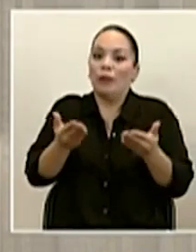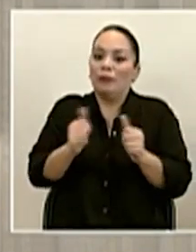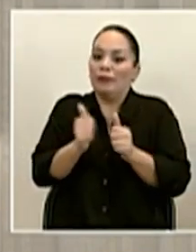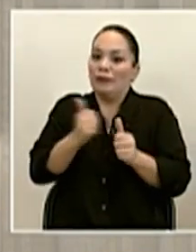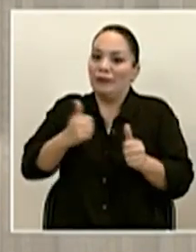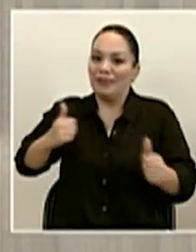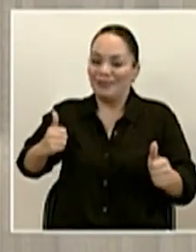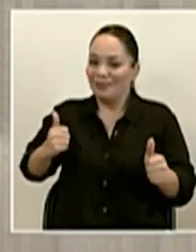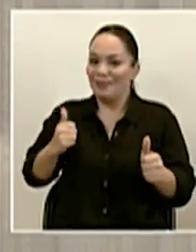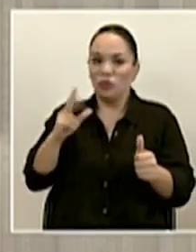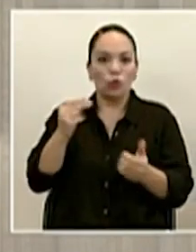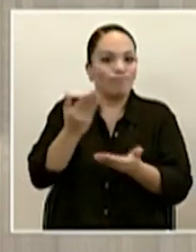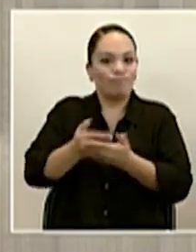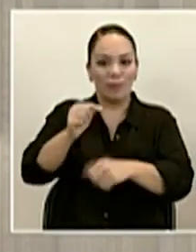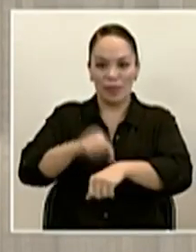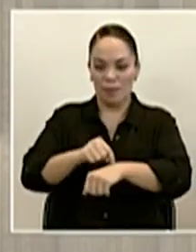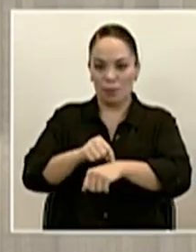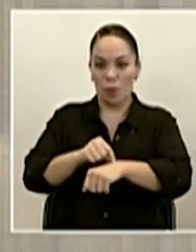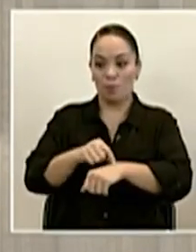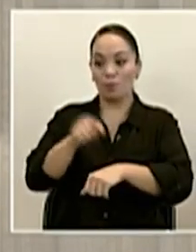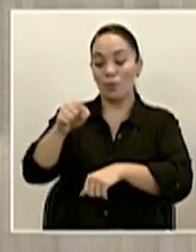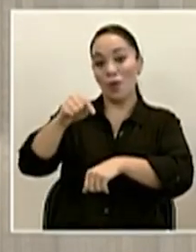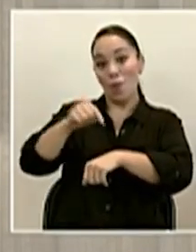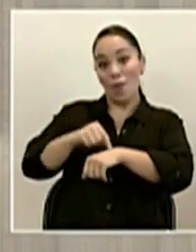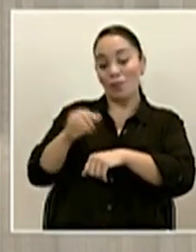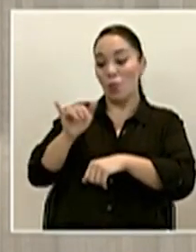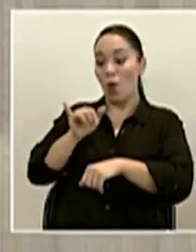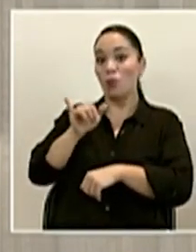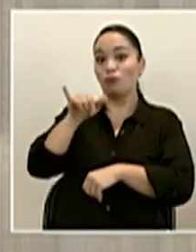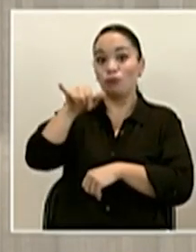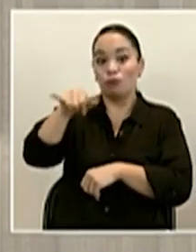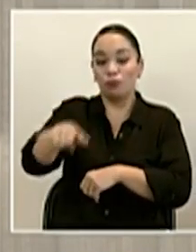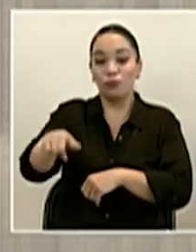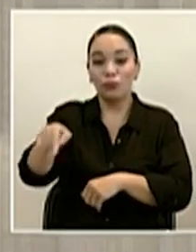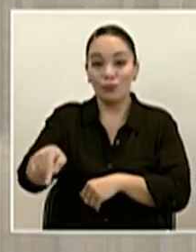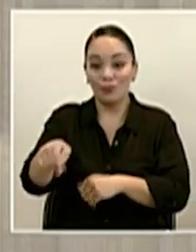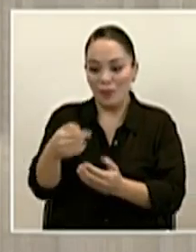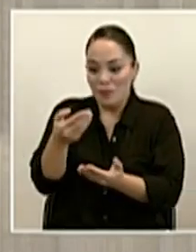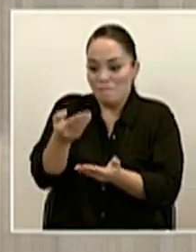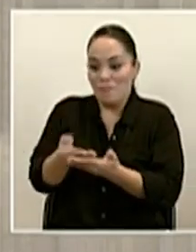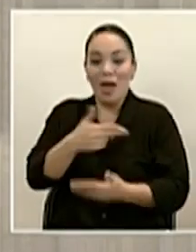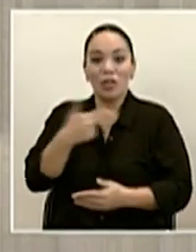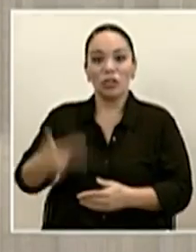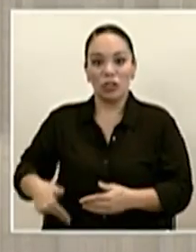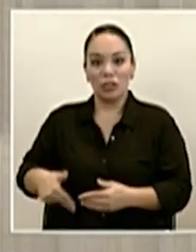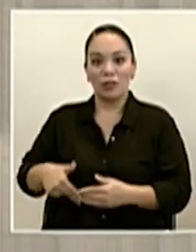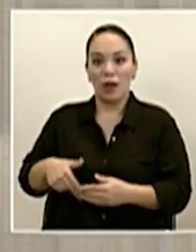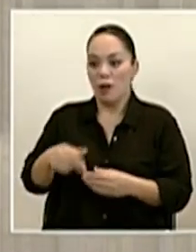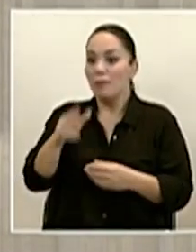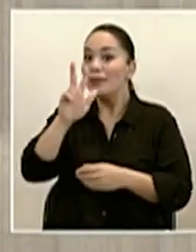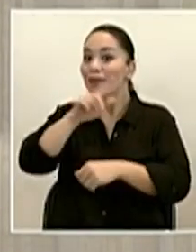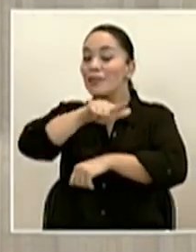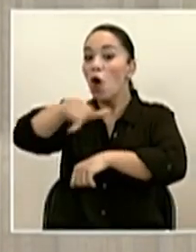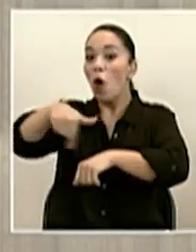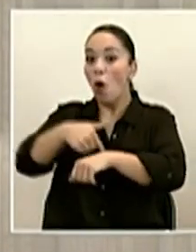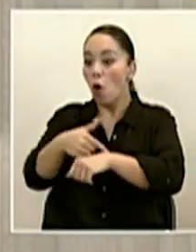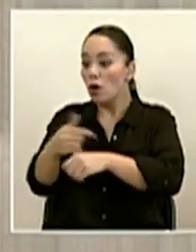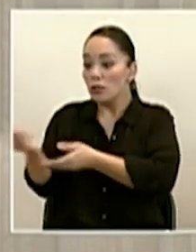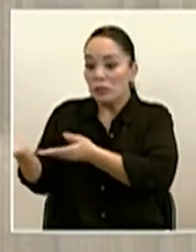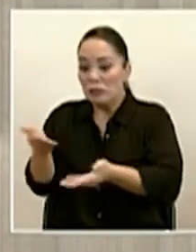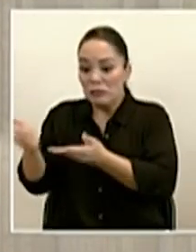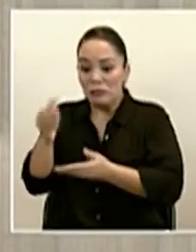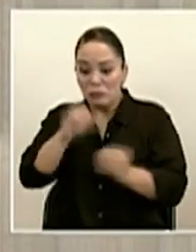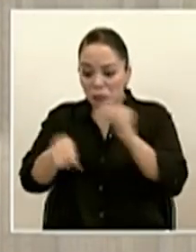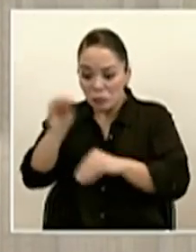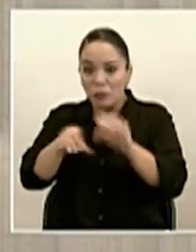Y además, cuando ese avión aterriza, tiene que estar en el aire otra vez en menos de tres horas. Así de congestionado está el